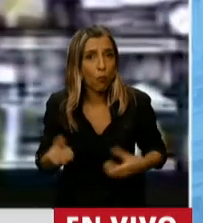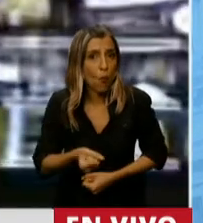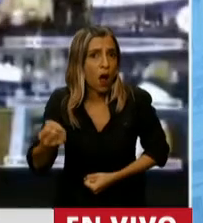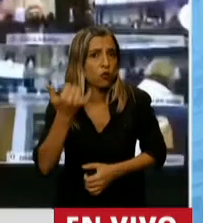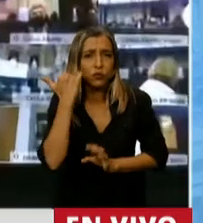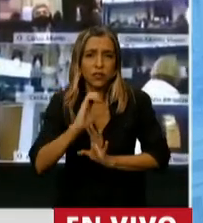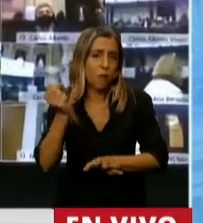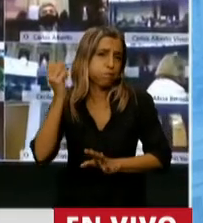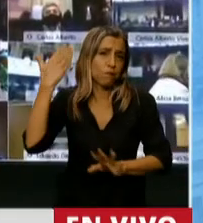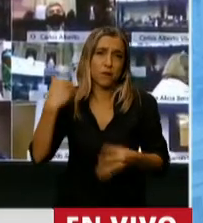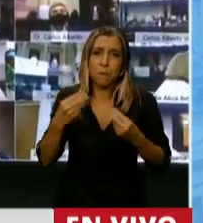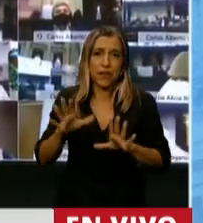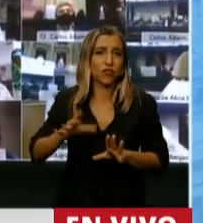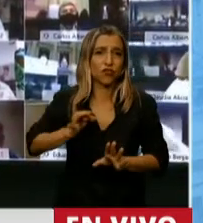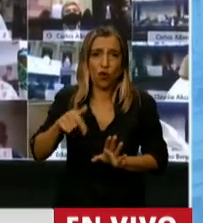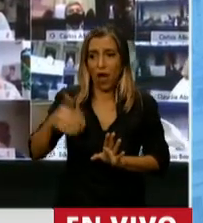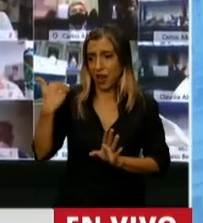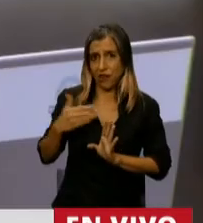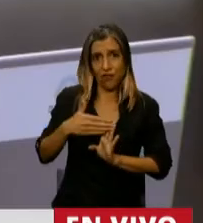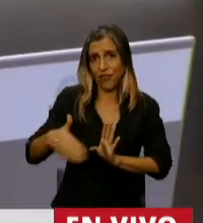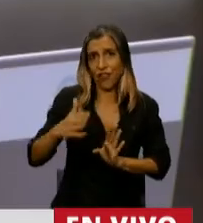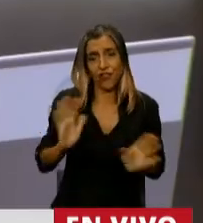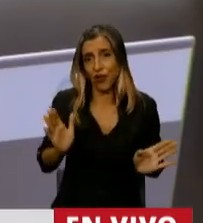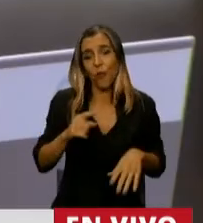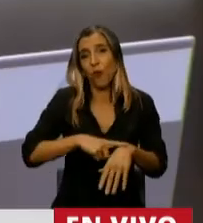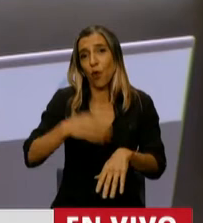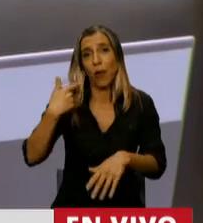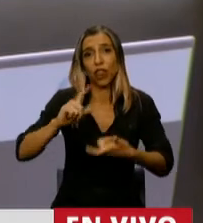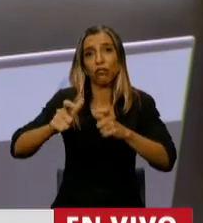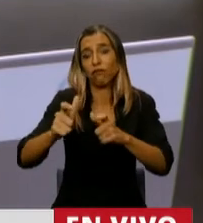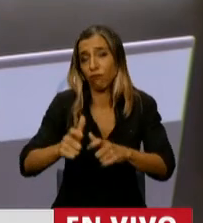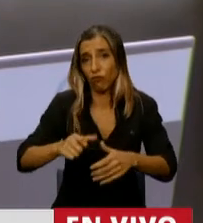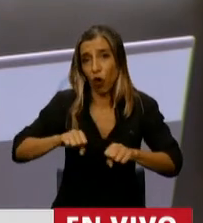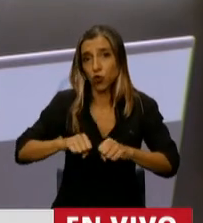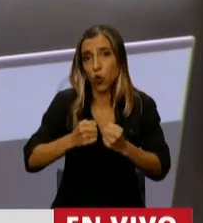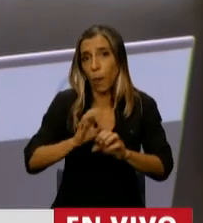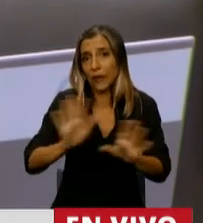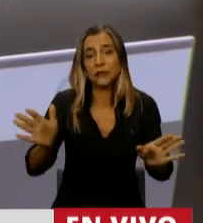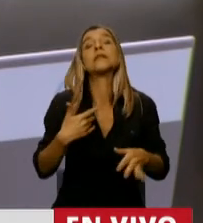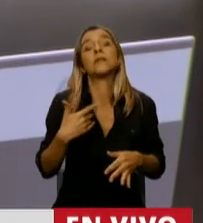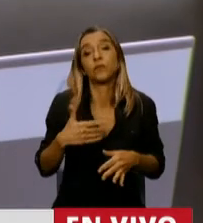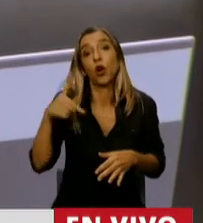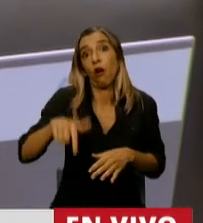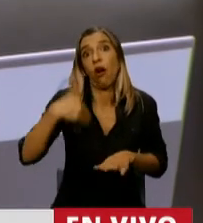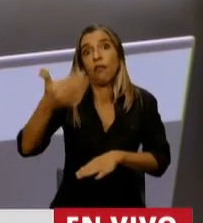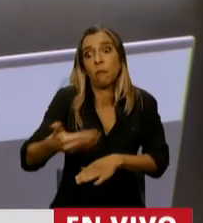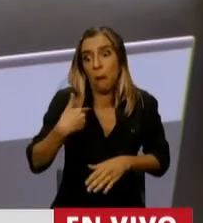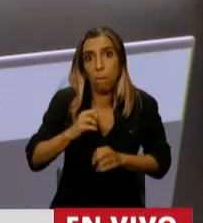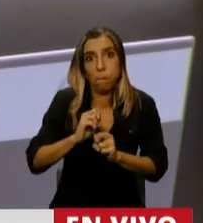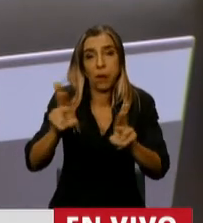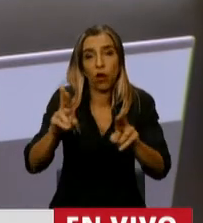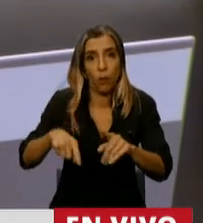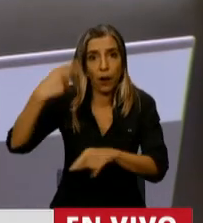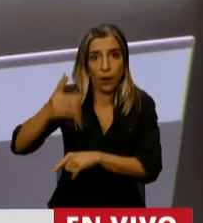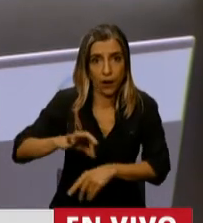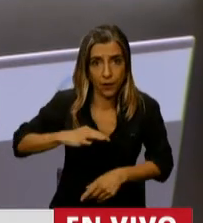ya se ha producido durante el 2020 al suspender la ley de movilidad pero que se va a profundizar y continuar en el año 2021.